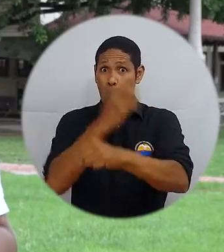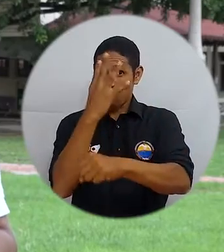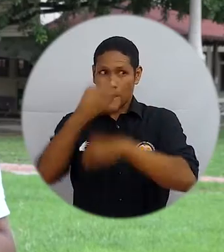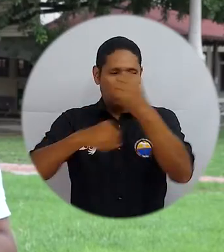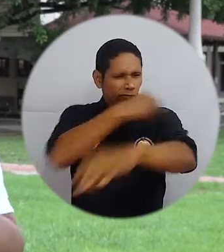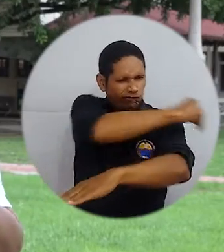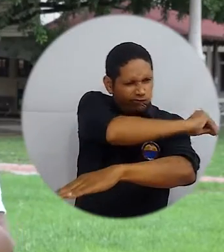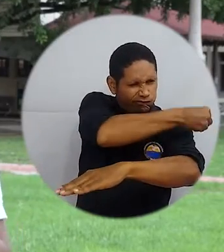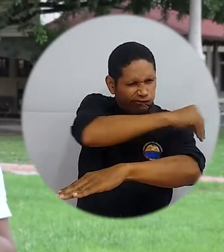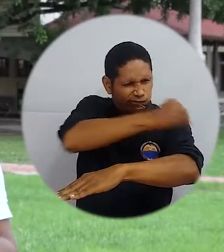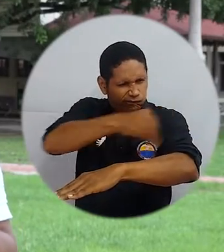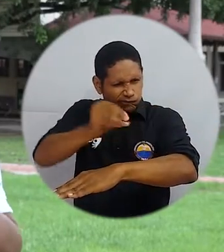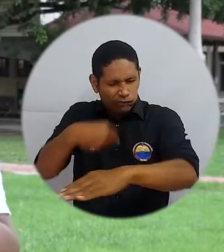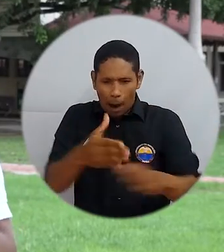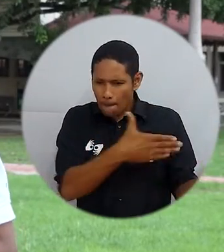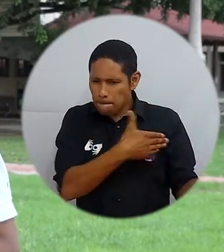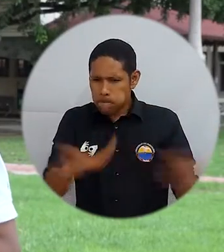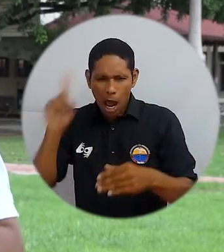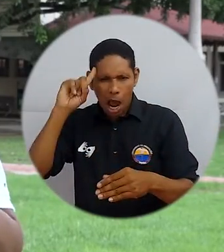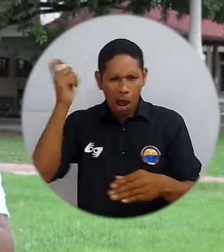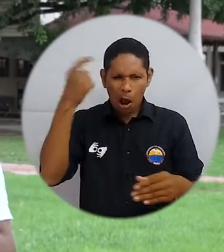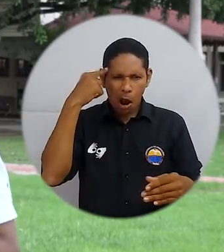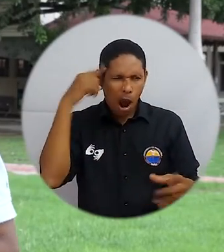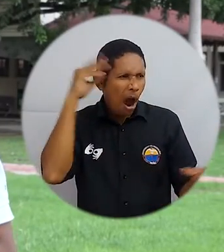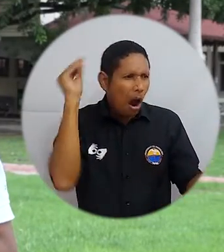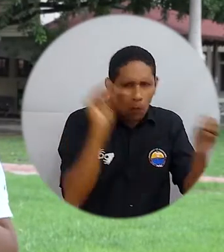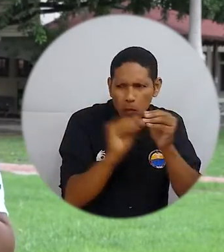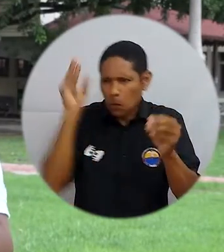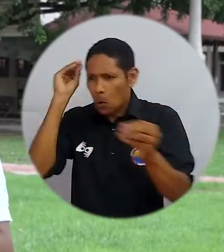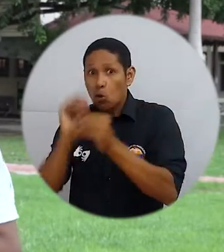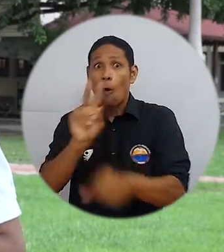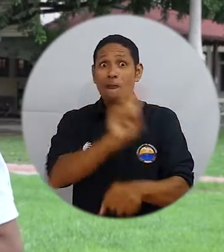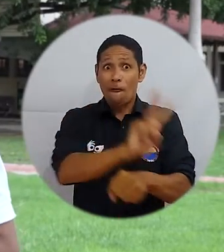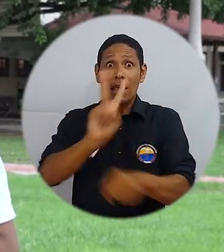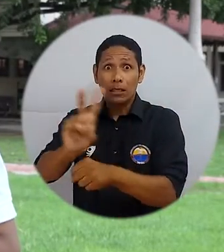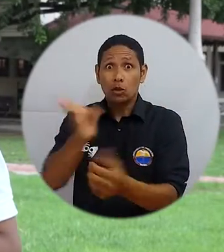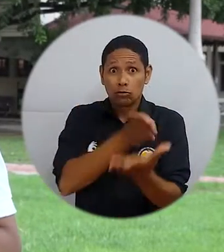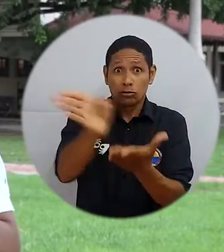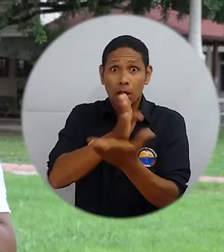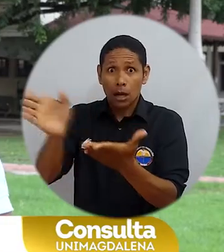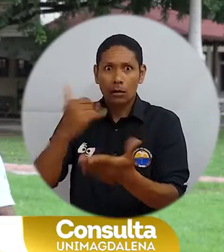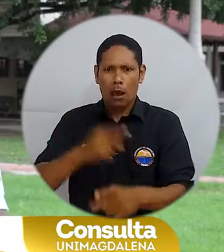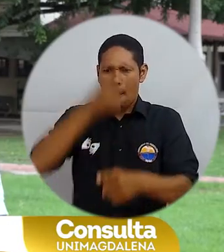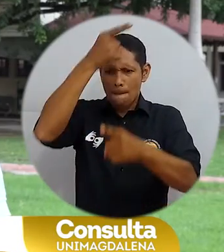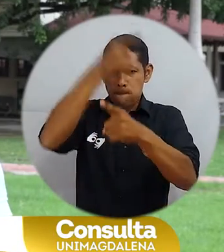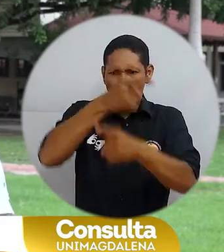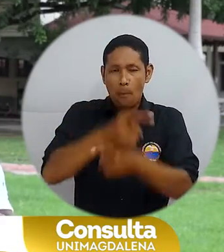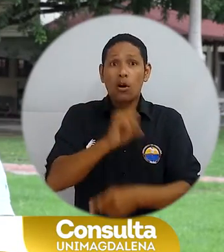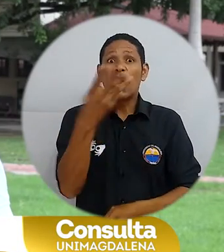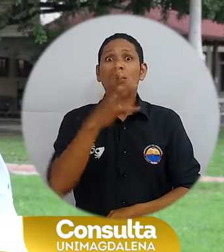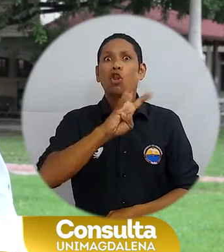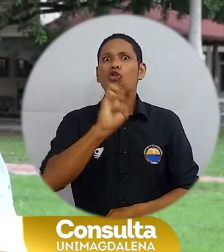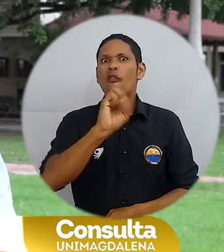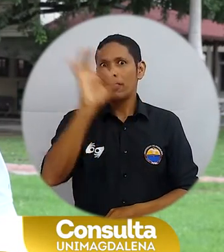cuatro años construimos un plan de gobierno participativo con acuerdos programáticos con los 22 programas, los cuales hemos cumplido casi en un 90%,